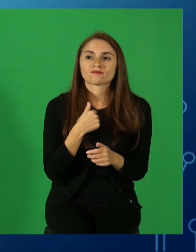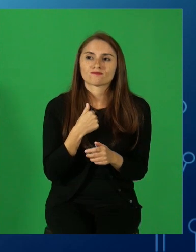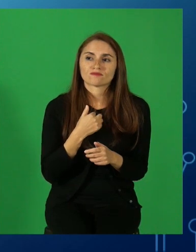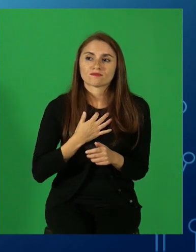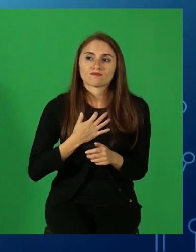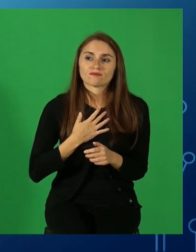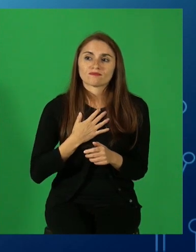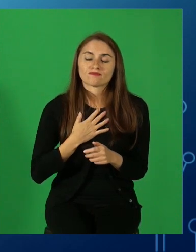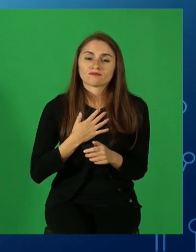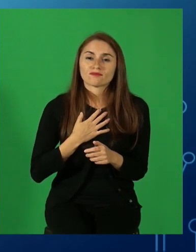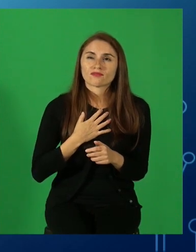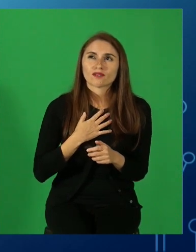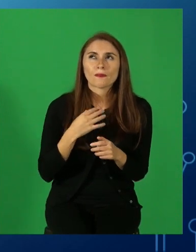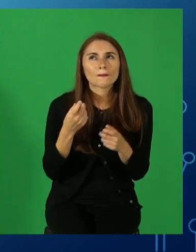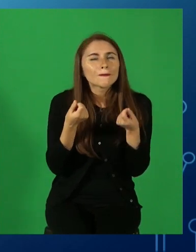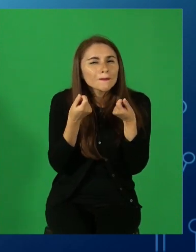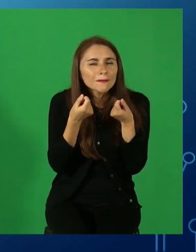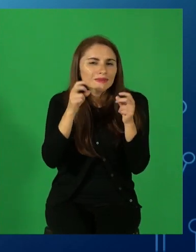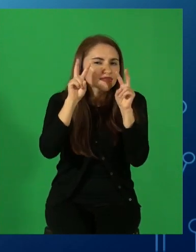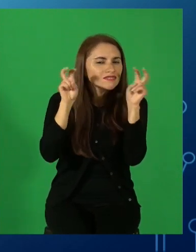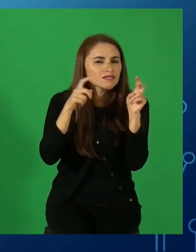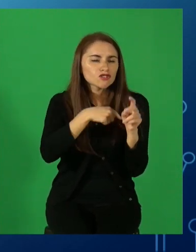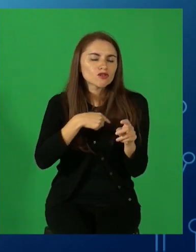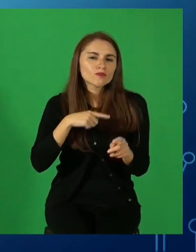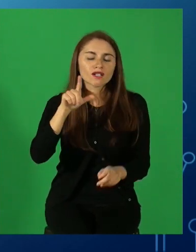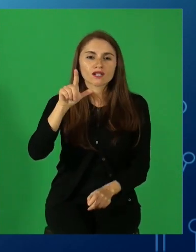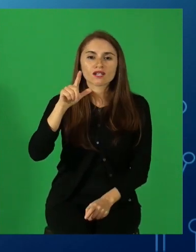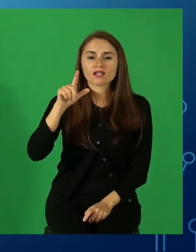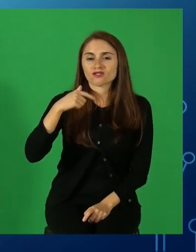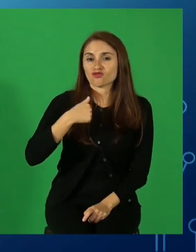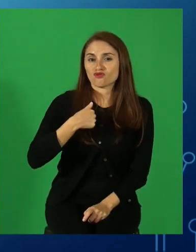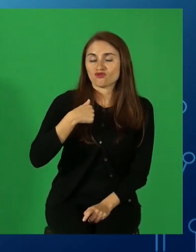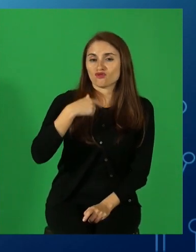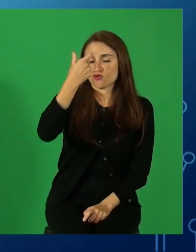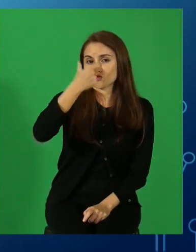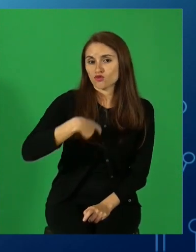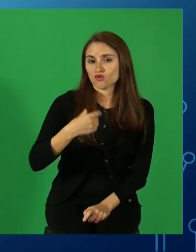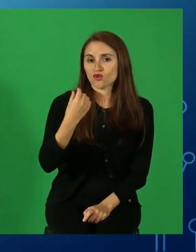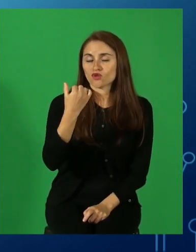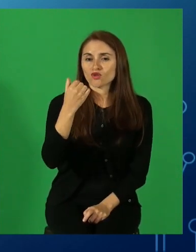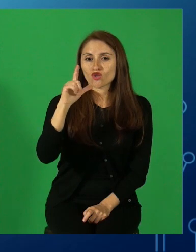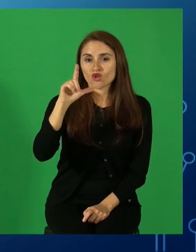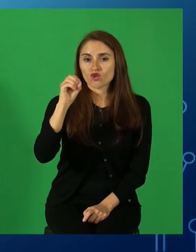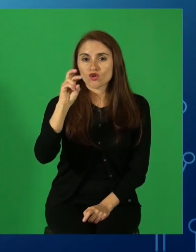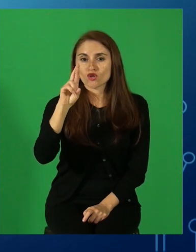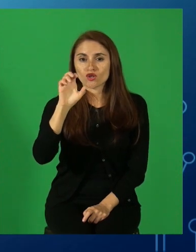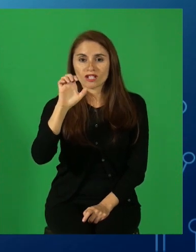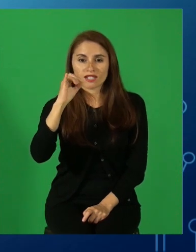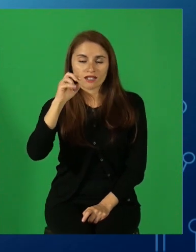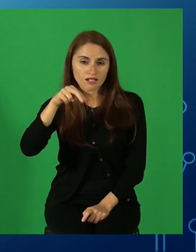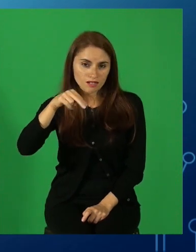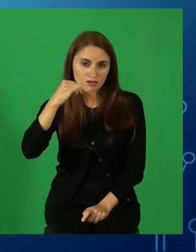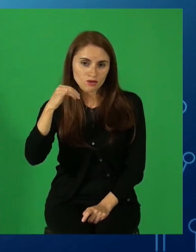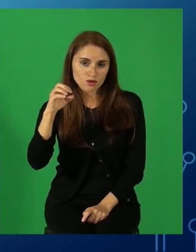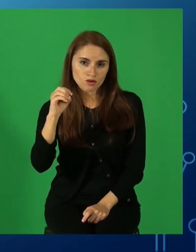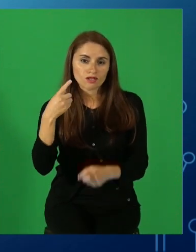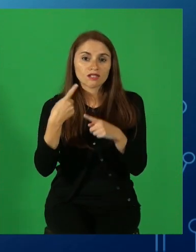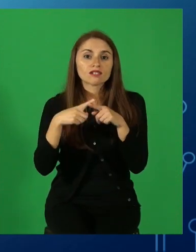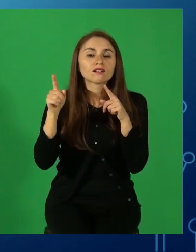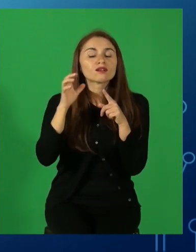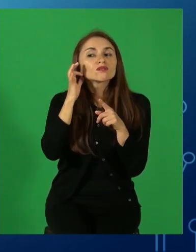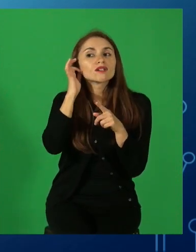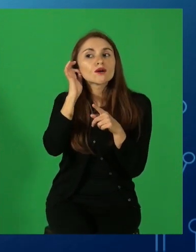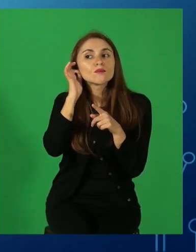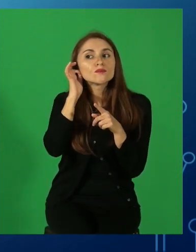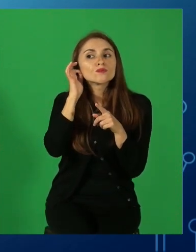Lorenzo, creo que se llama. Y la otra es un personaje que es Valentina, de también una novela que se está viendo actualmente, que es